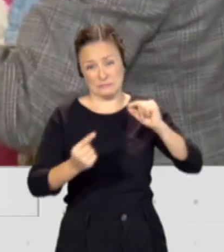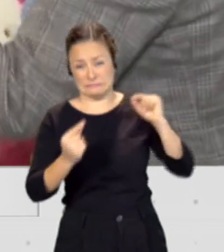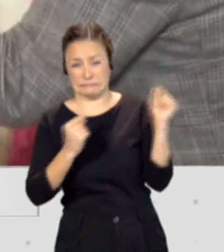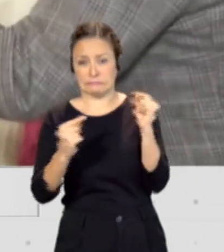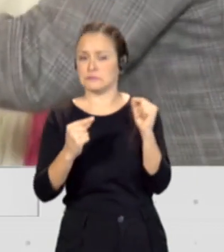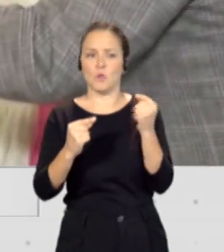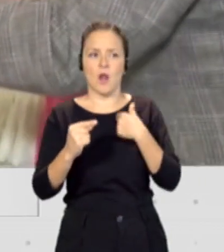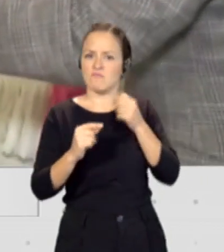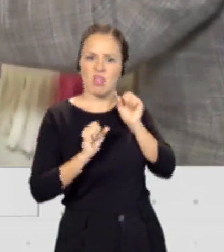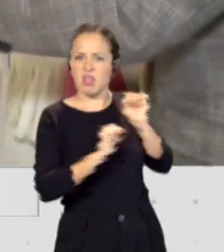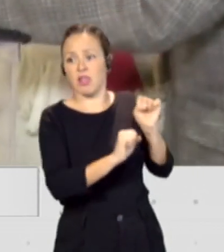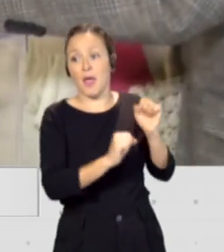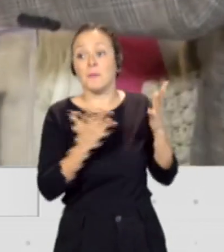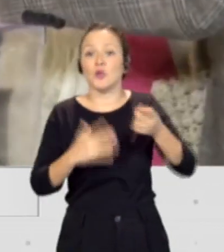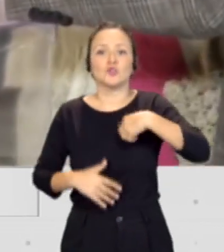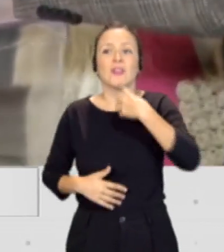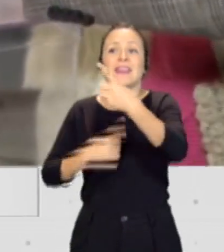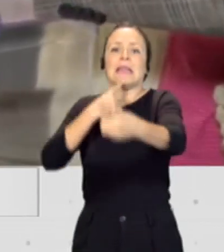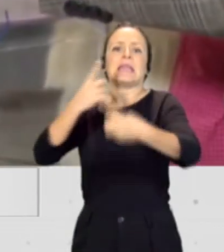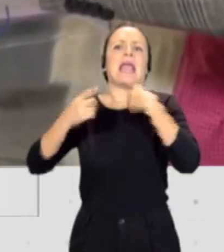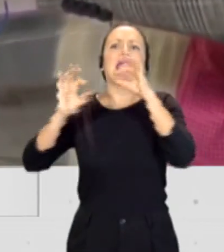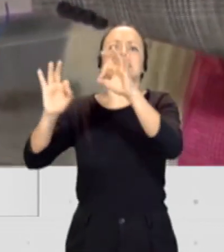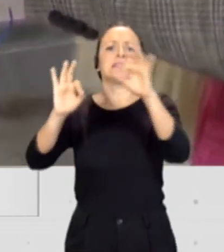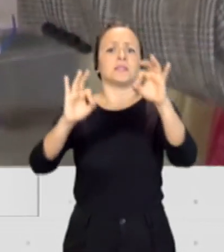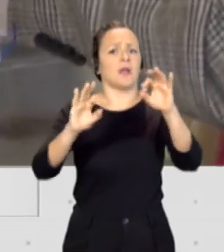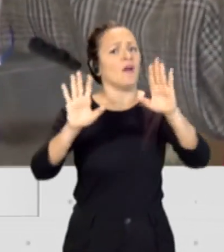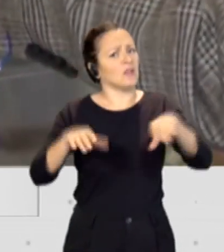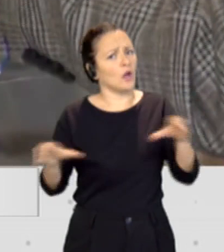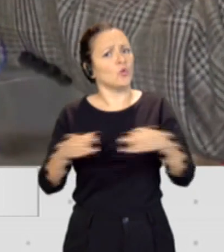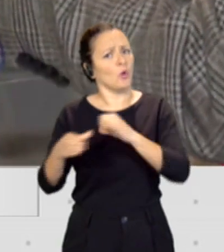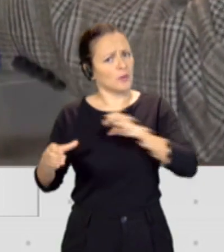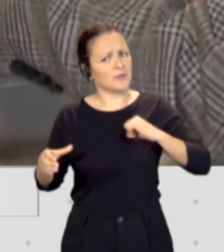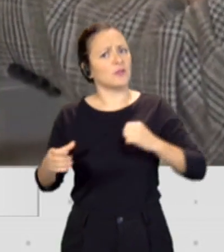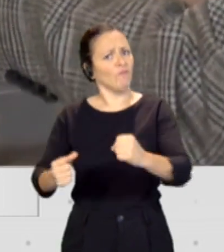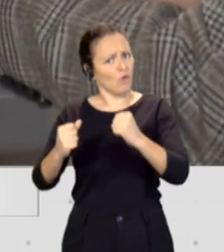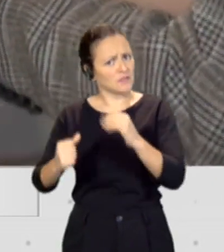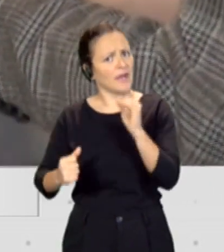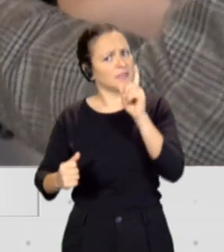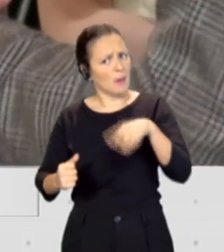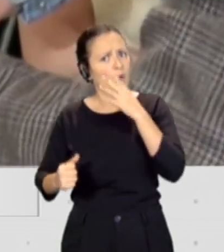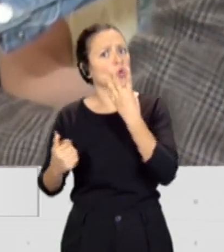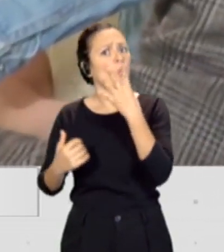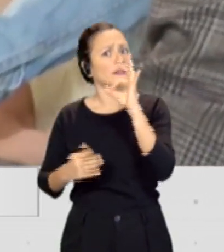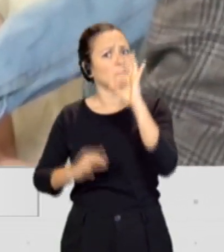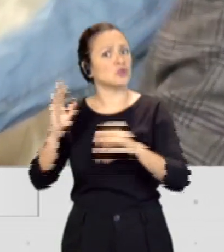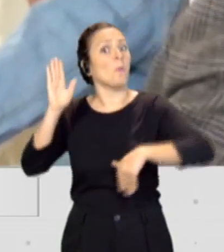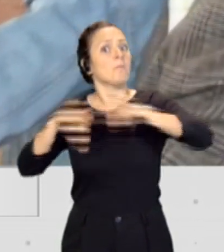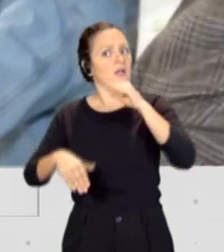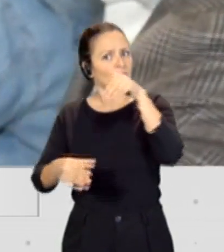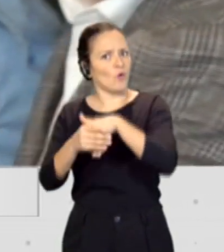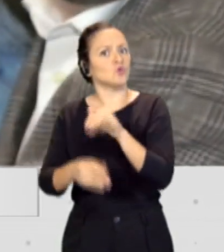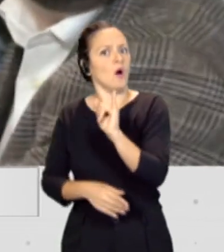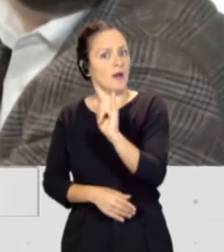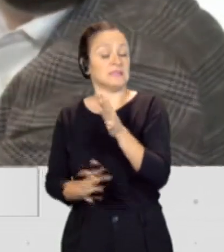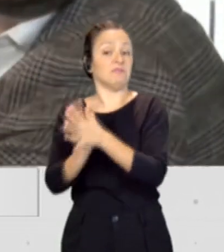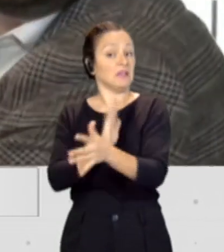podemos estar lanzando campanas al vuelo, ¿no? El independentismo sigue teniendo su fuerza, tiene más del 40% del voto. Por lo tanto, van a tener